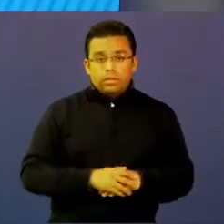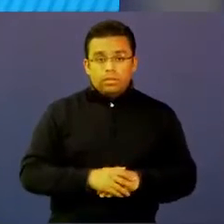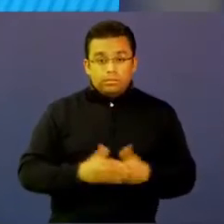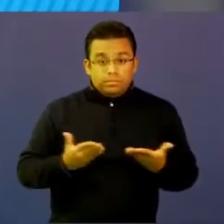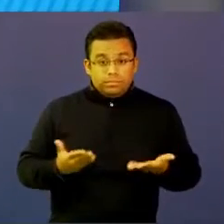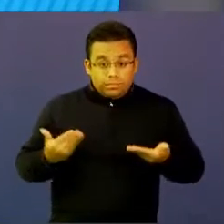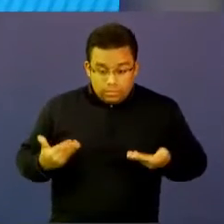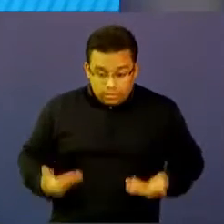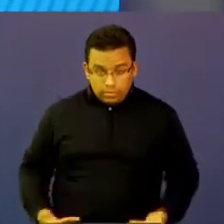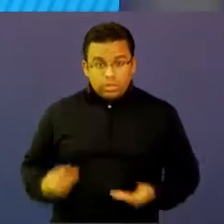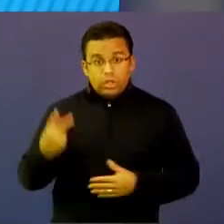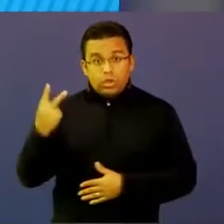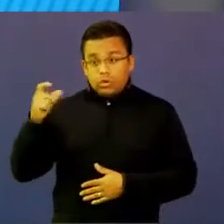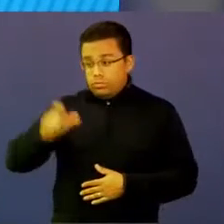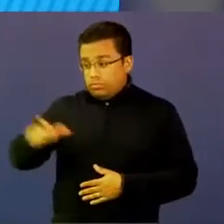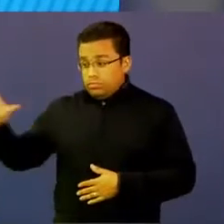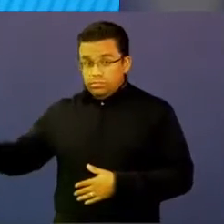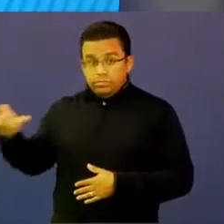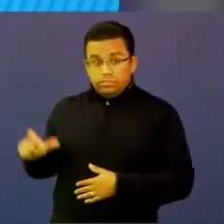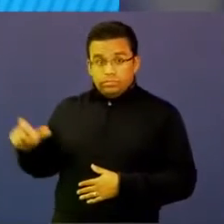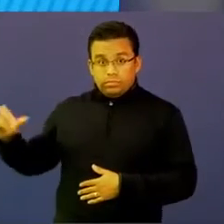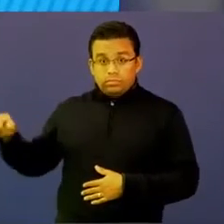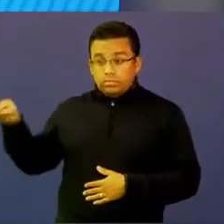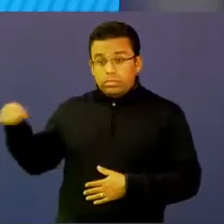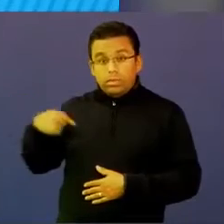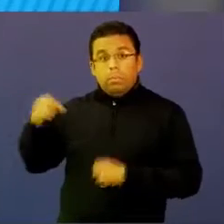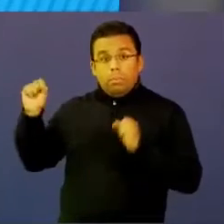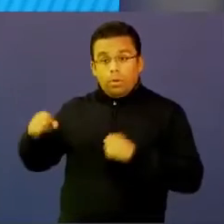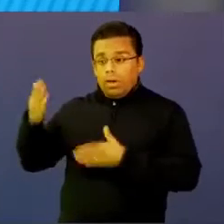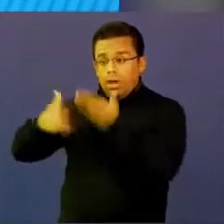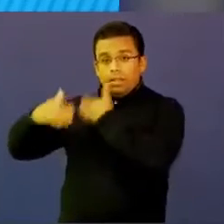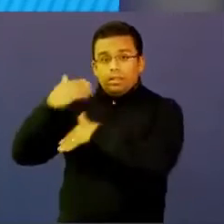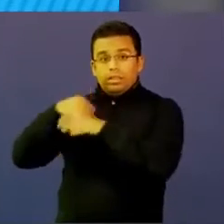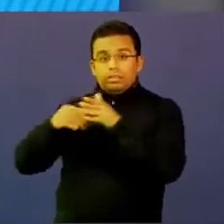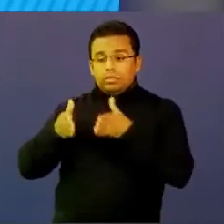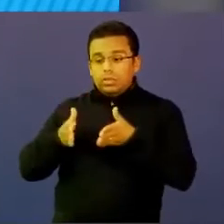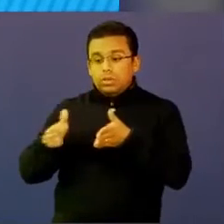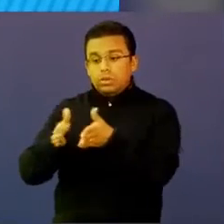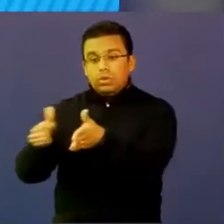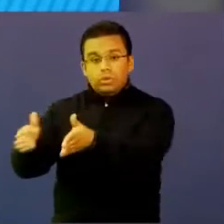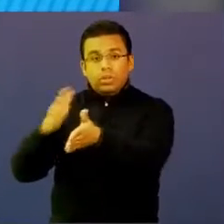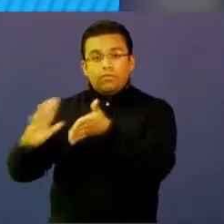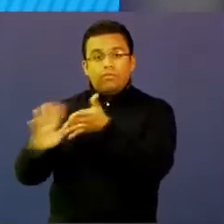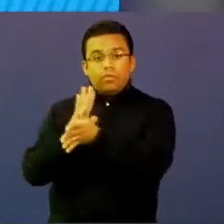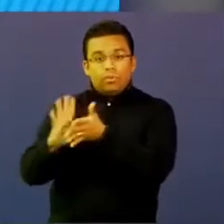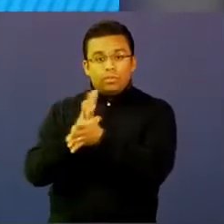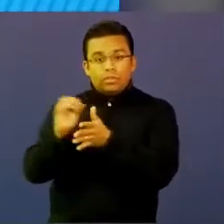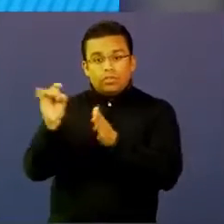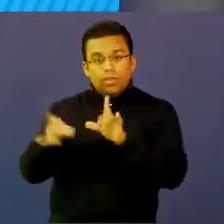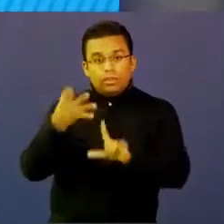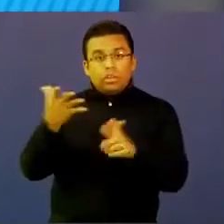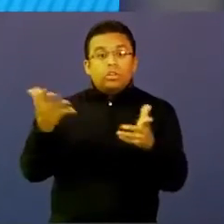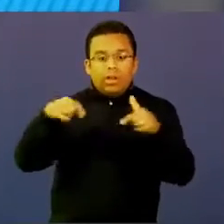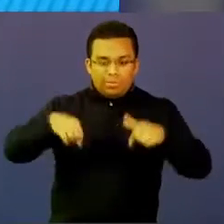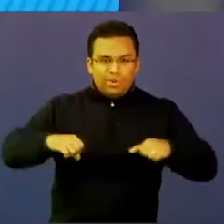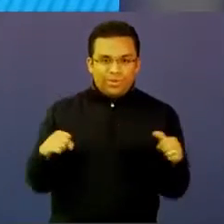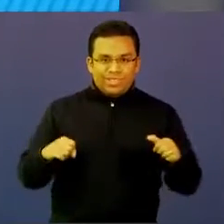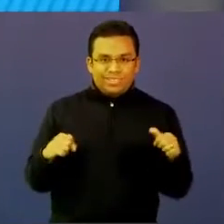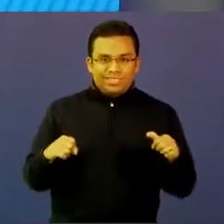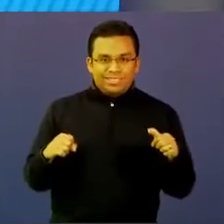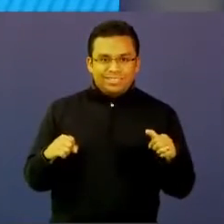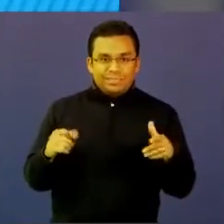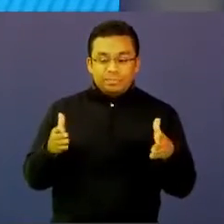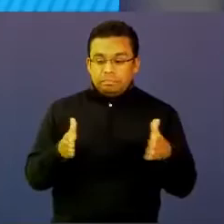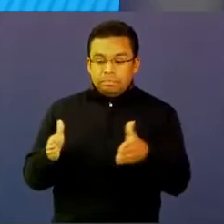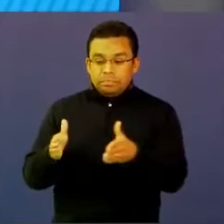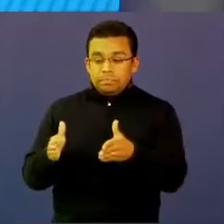nos tuvimos la experiencia de introducir rutas de formación virtual en Bogotá y vincular